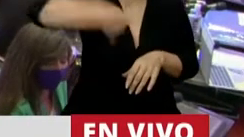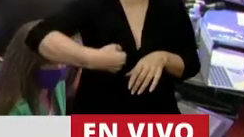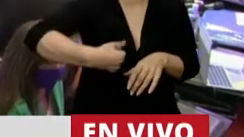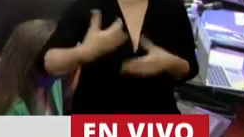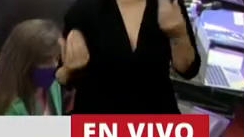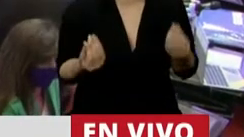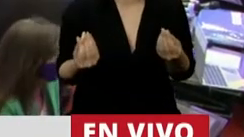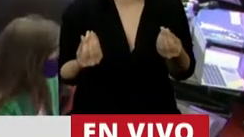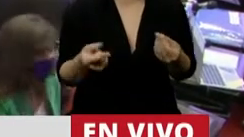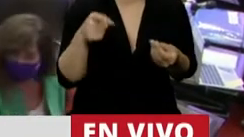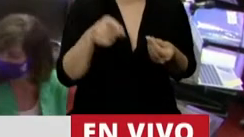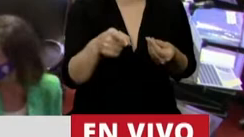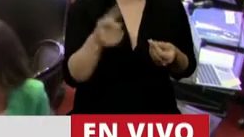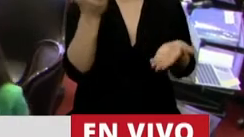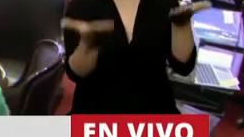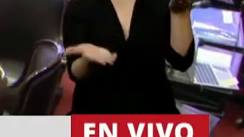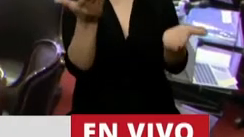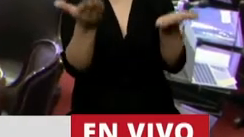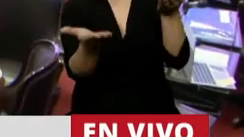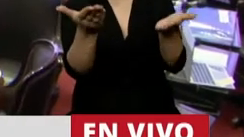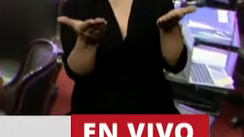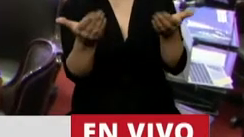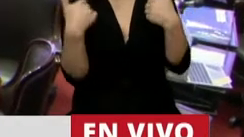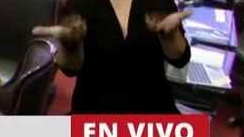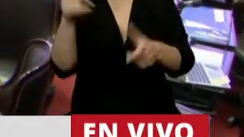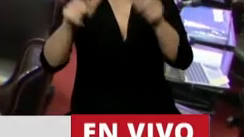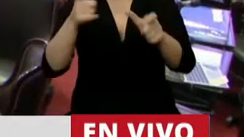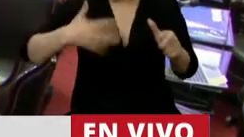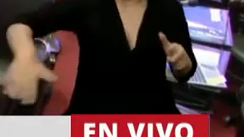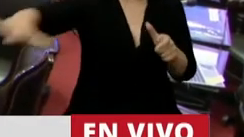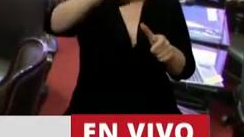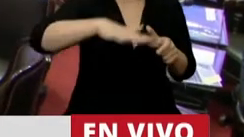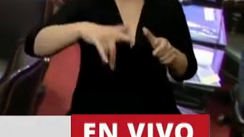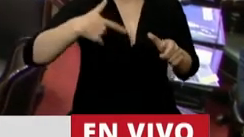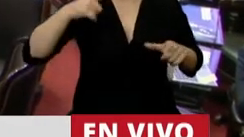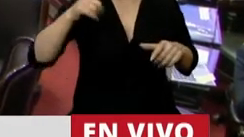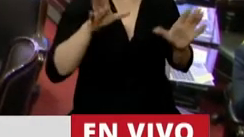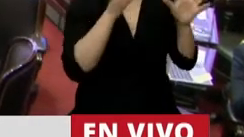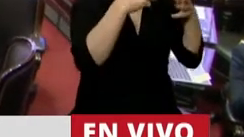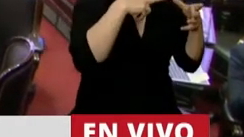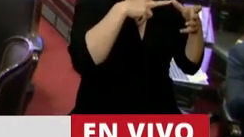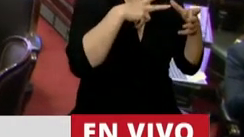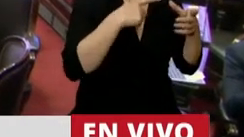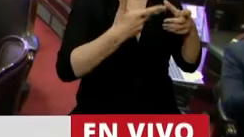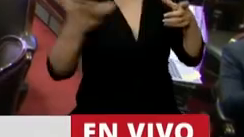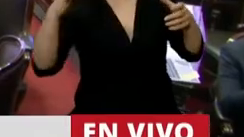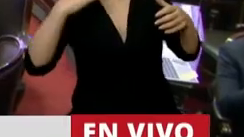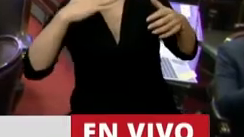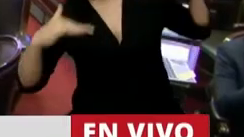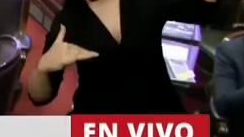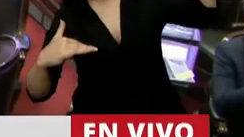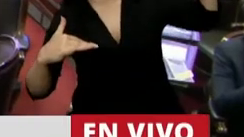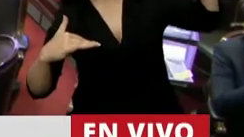porque me parece una cuestión de justicia hacia todos los argentinos. Tanta inequidad es insostenible, señor Presidente.